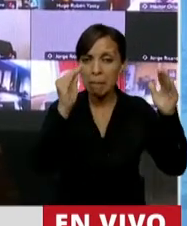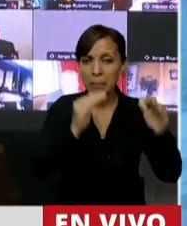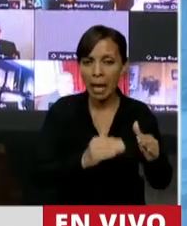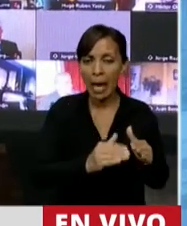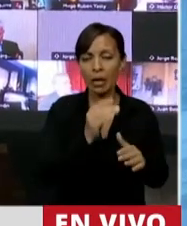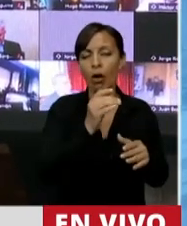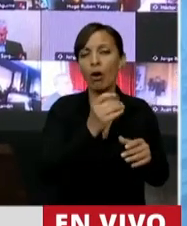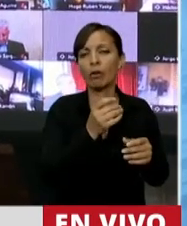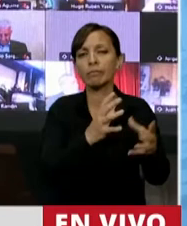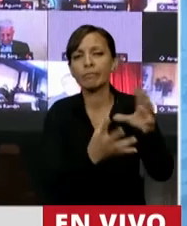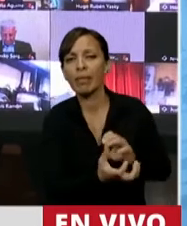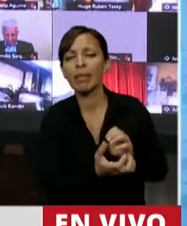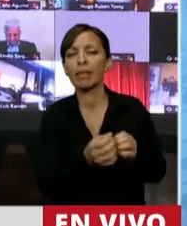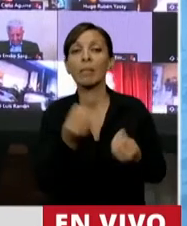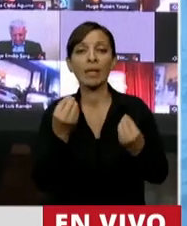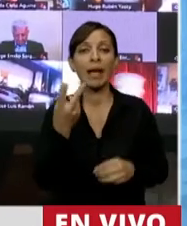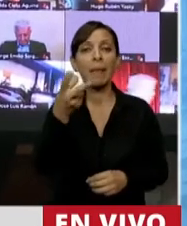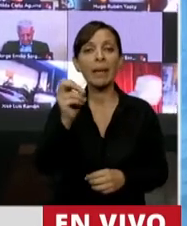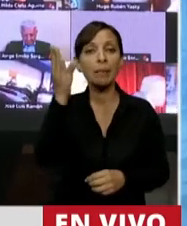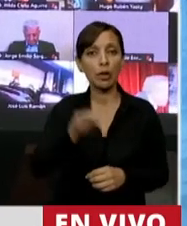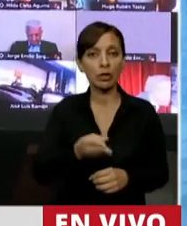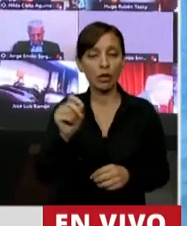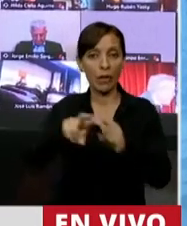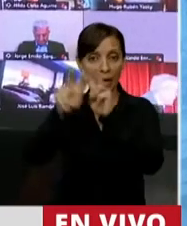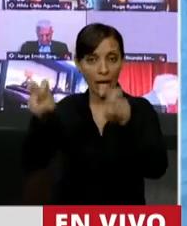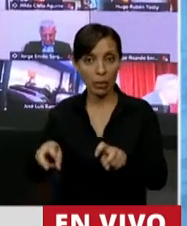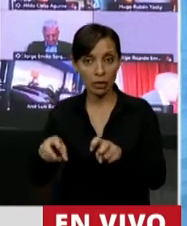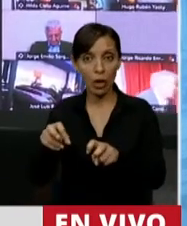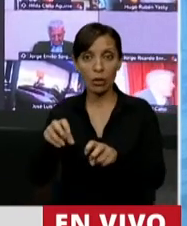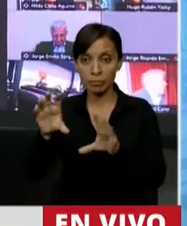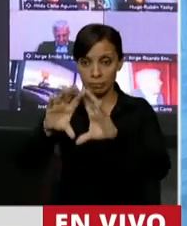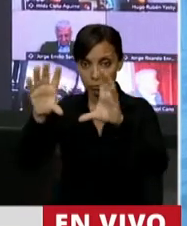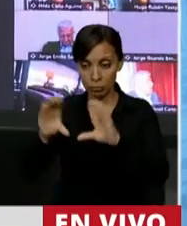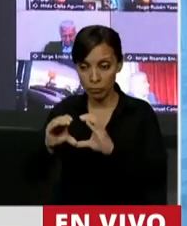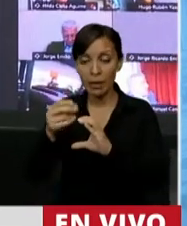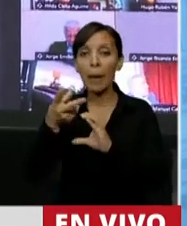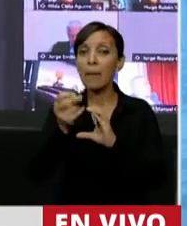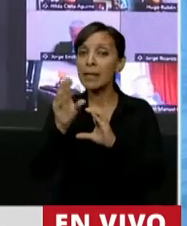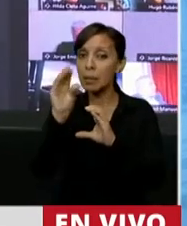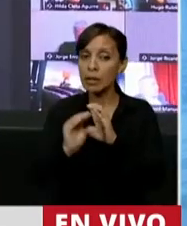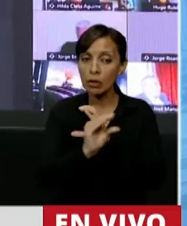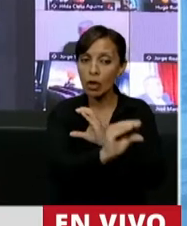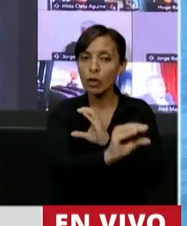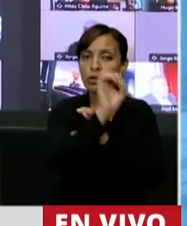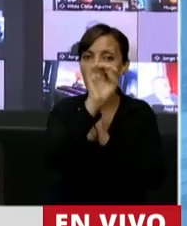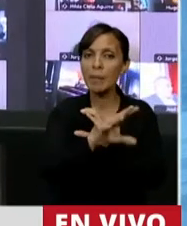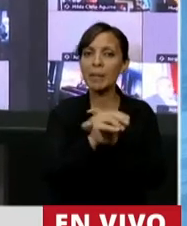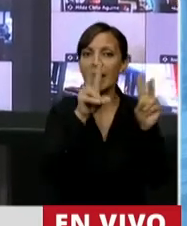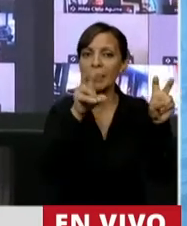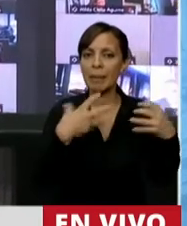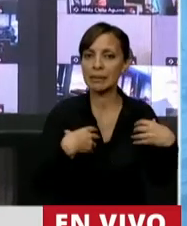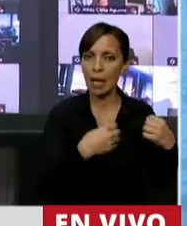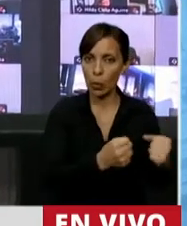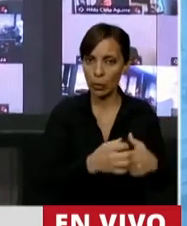cuando por ejemplo, solo el 20% de lo que se recaude se va a destinar a insumos sanitarios.